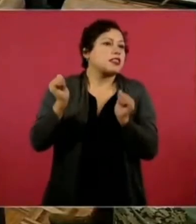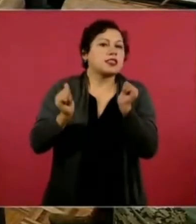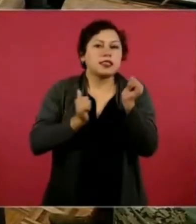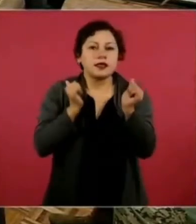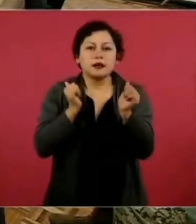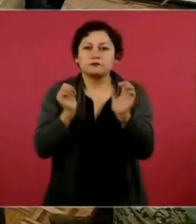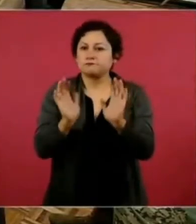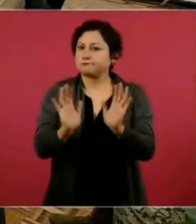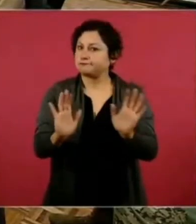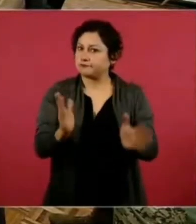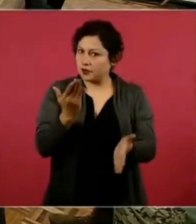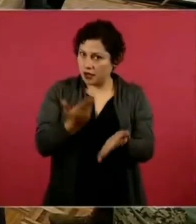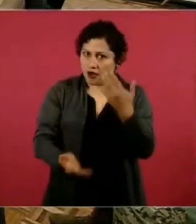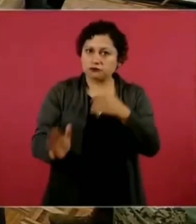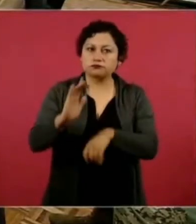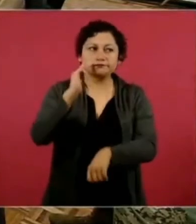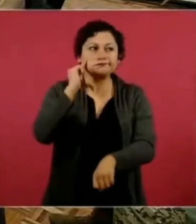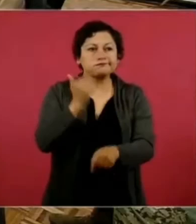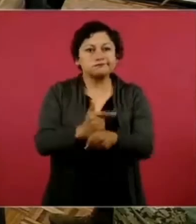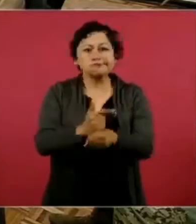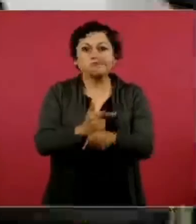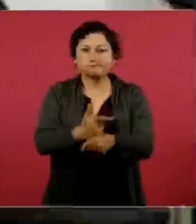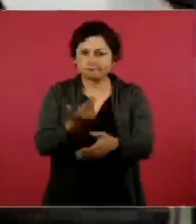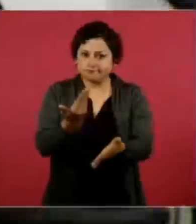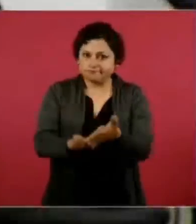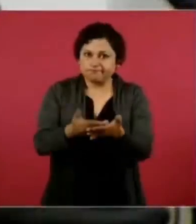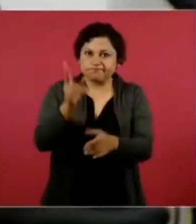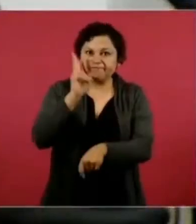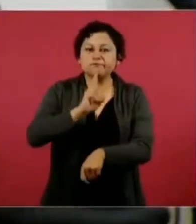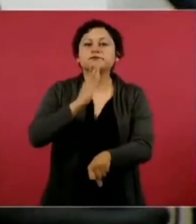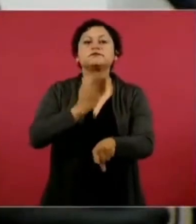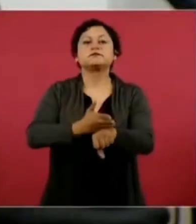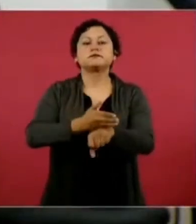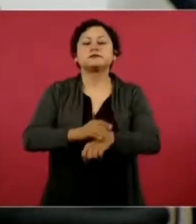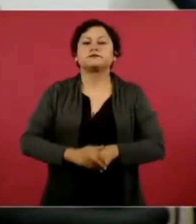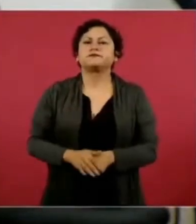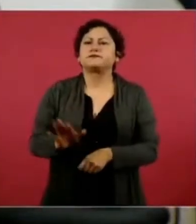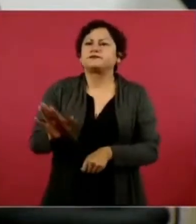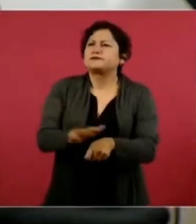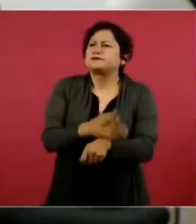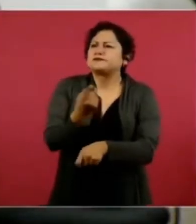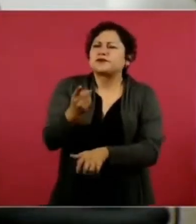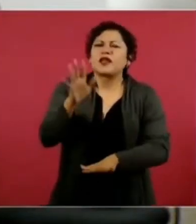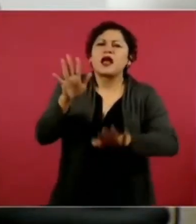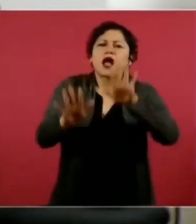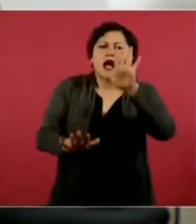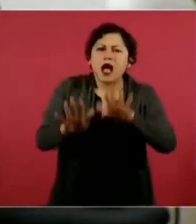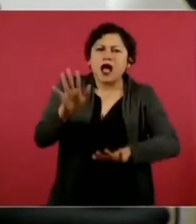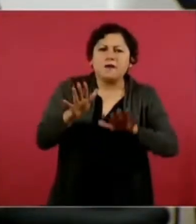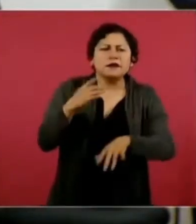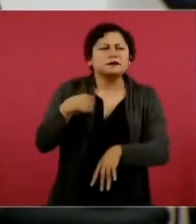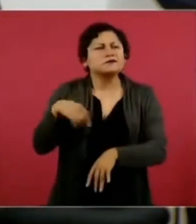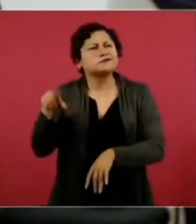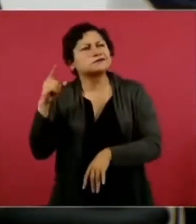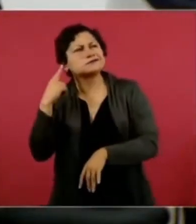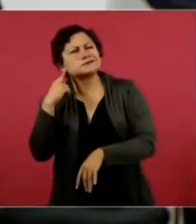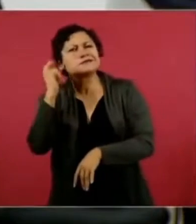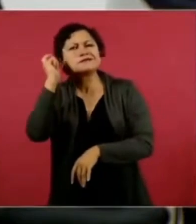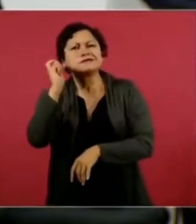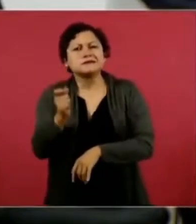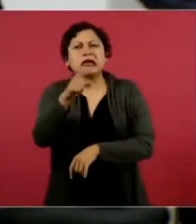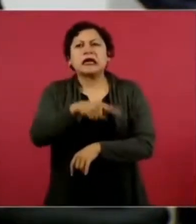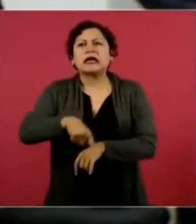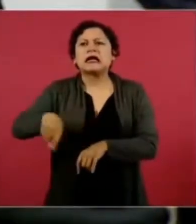Porque al final muchas veces se habla de las complicidades, presuntas complicidades que estos grupos tienen en nuestro país o en América